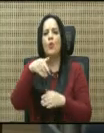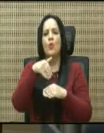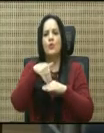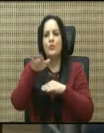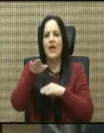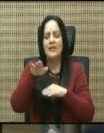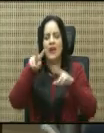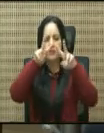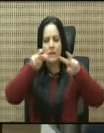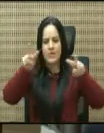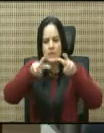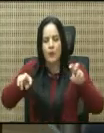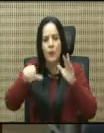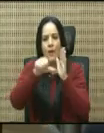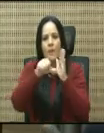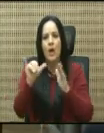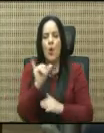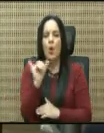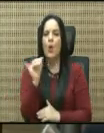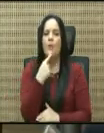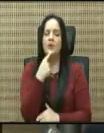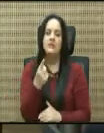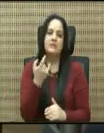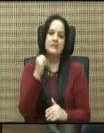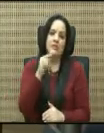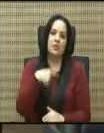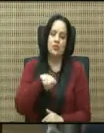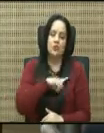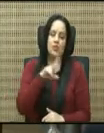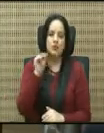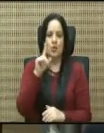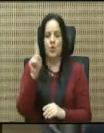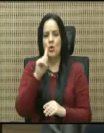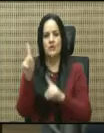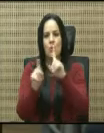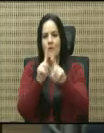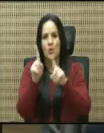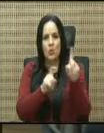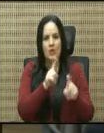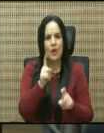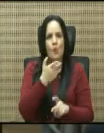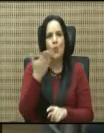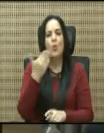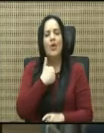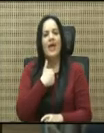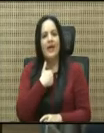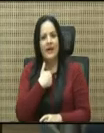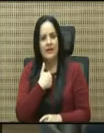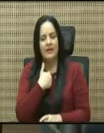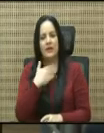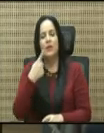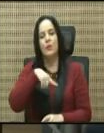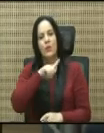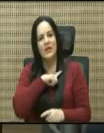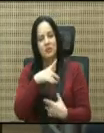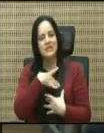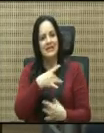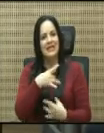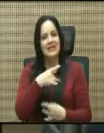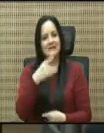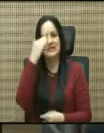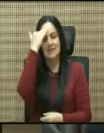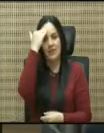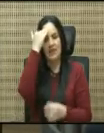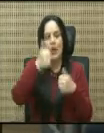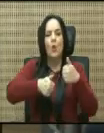página como DCI. Y nosotros, yo no les estoy preguntando por lo que hay. Lo que nos interesa saber es cuál es la